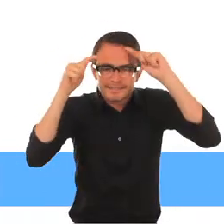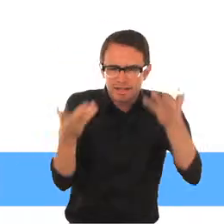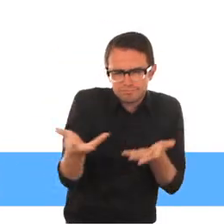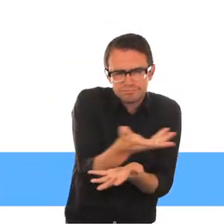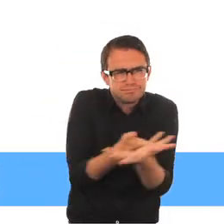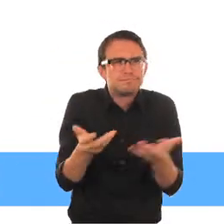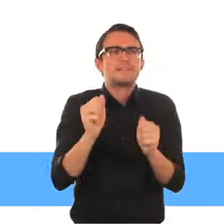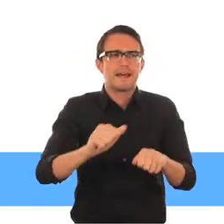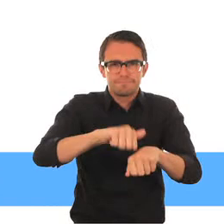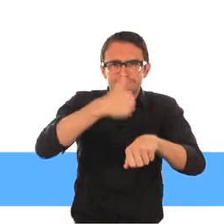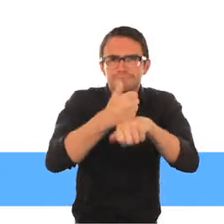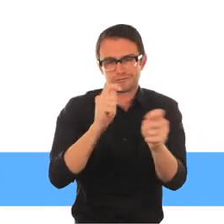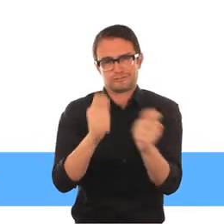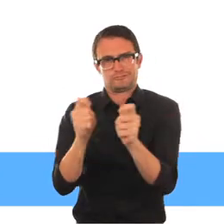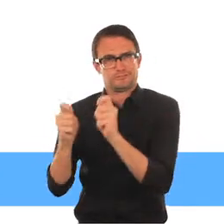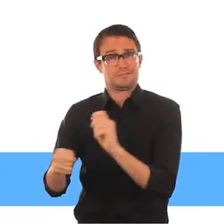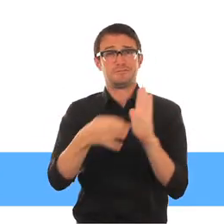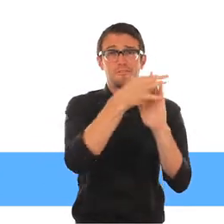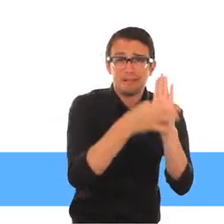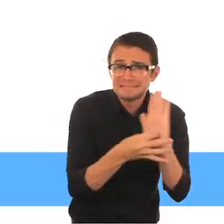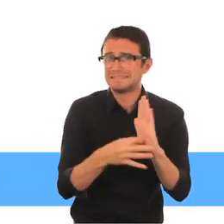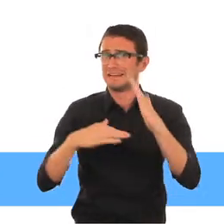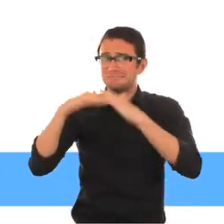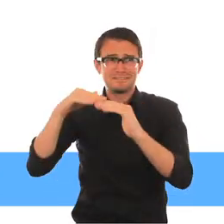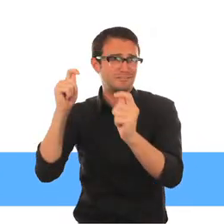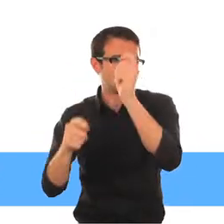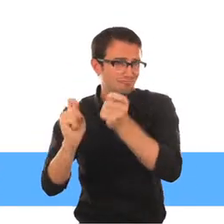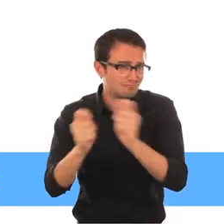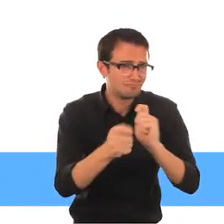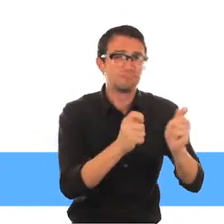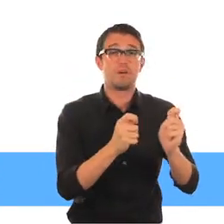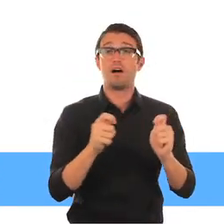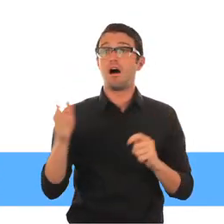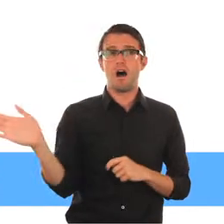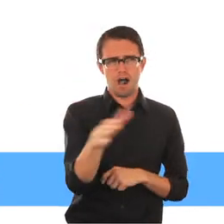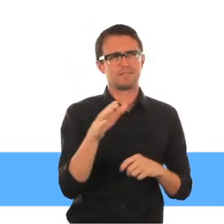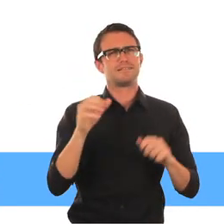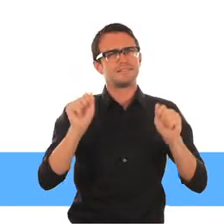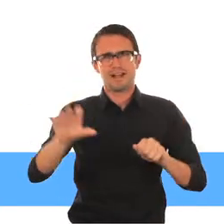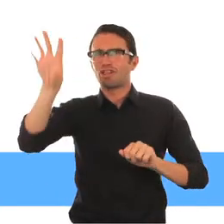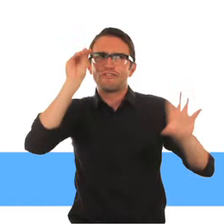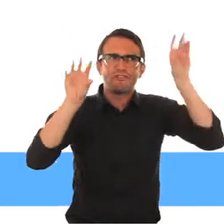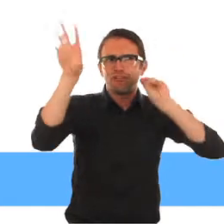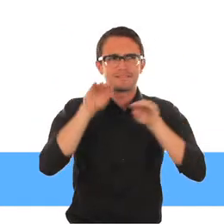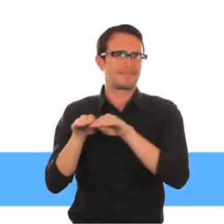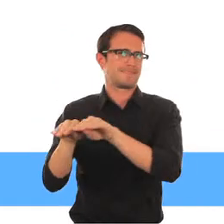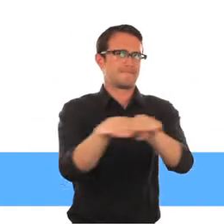Educativo Diseño Universal para el Aprendizaje ha elaborado un programa que ofrece a todos las mismas oportunidades de aprender